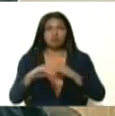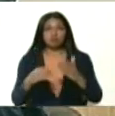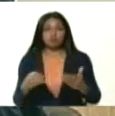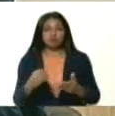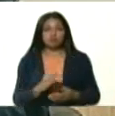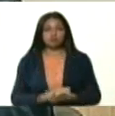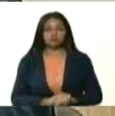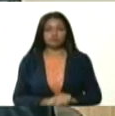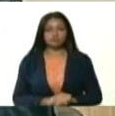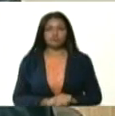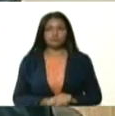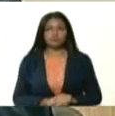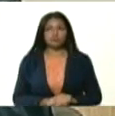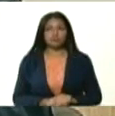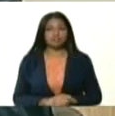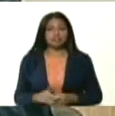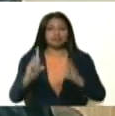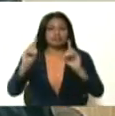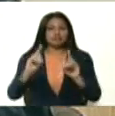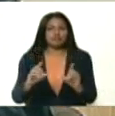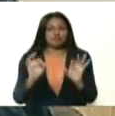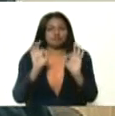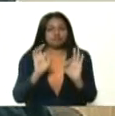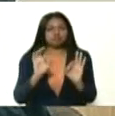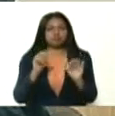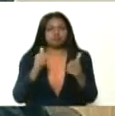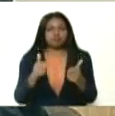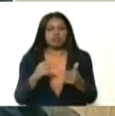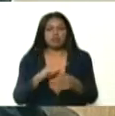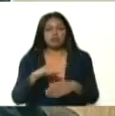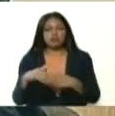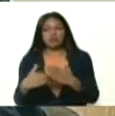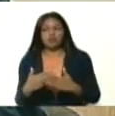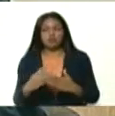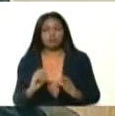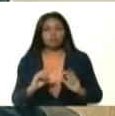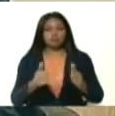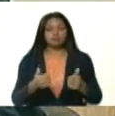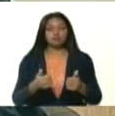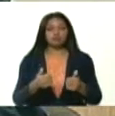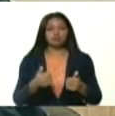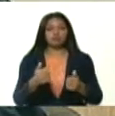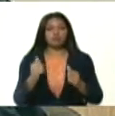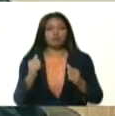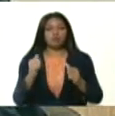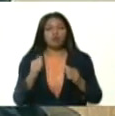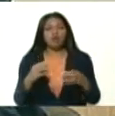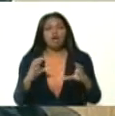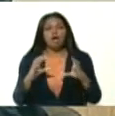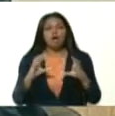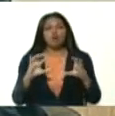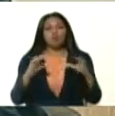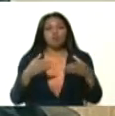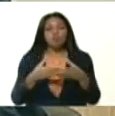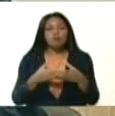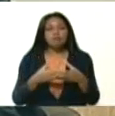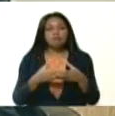momento, y en el momento justo. Y desde el mismo momento que arrancó la cuarentena social voluntaria,